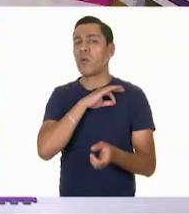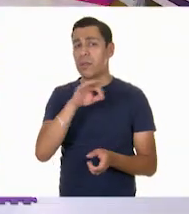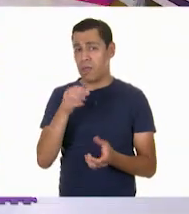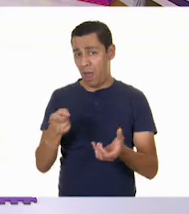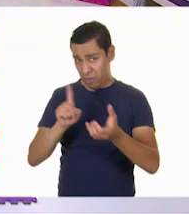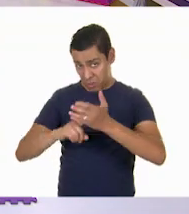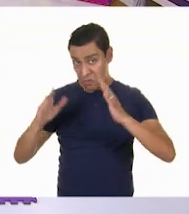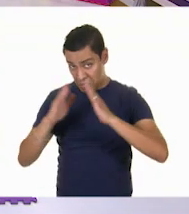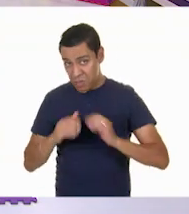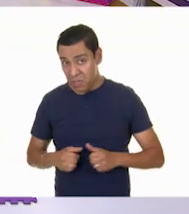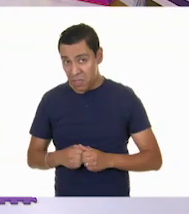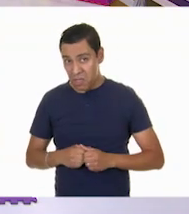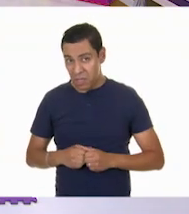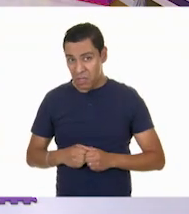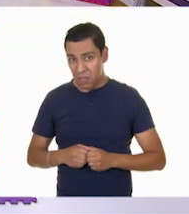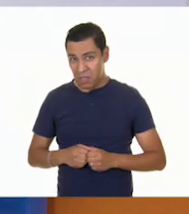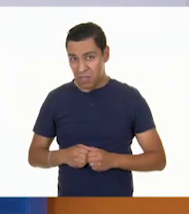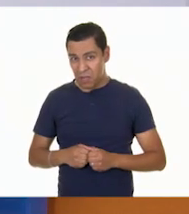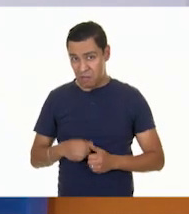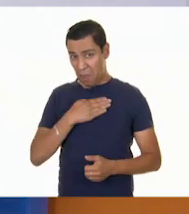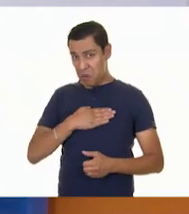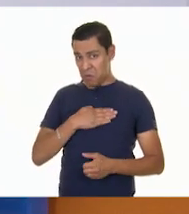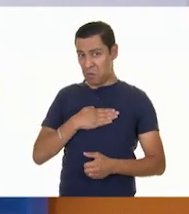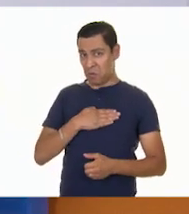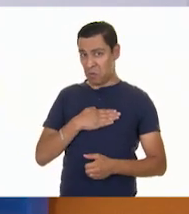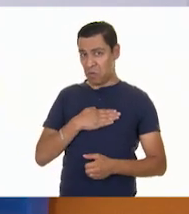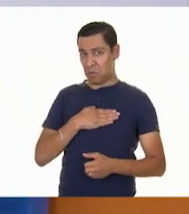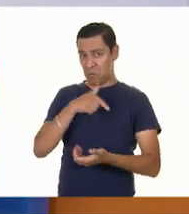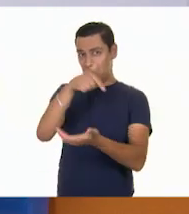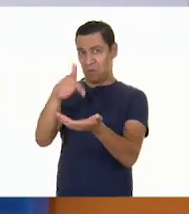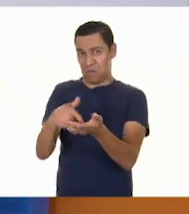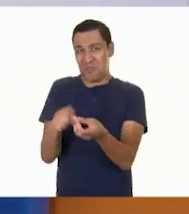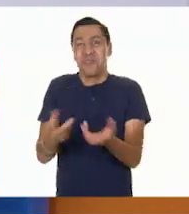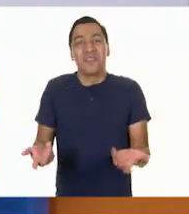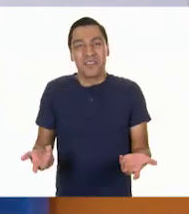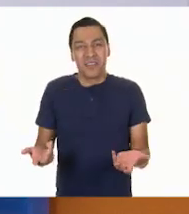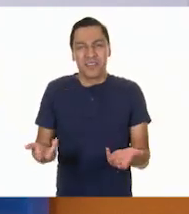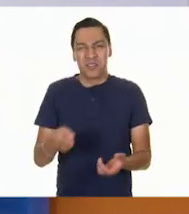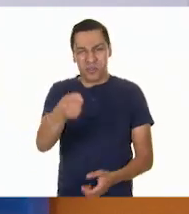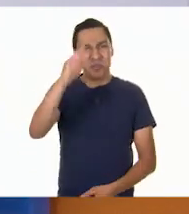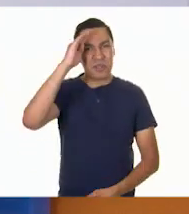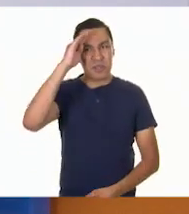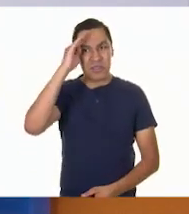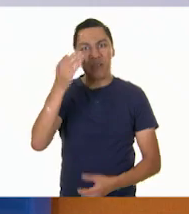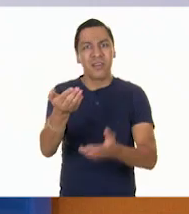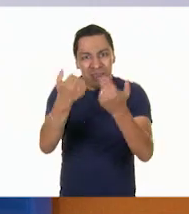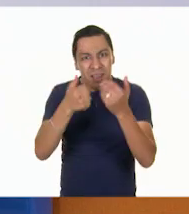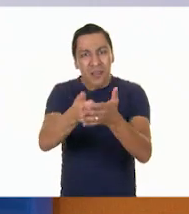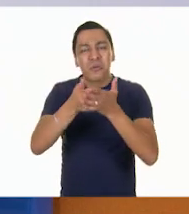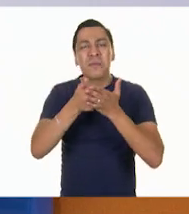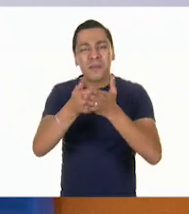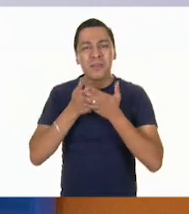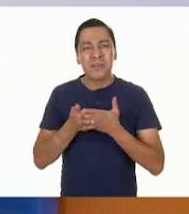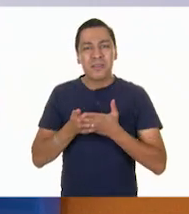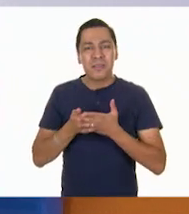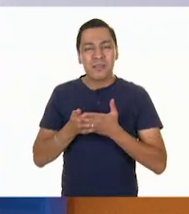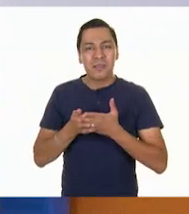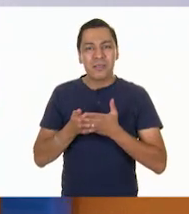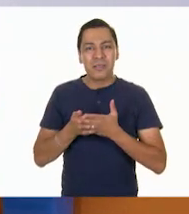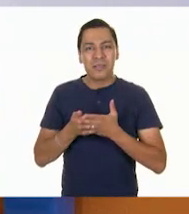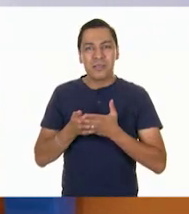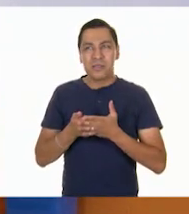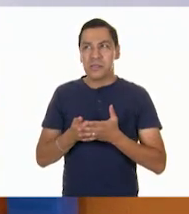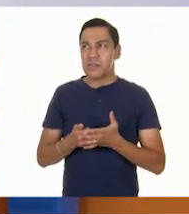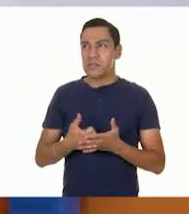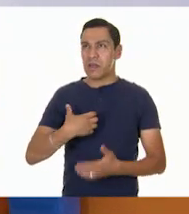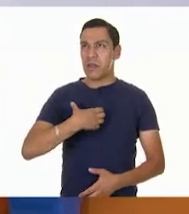adecuado para volar un papalote. ¿Y ustedes qué piensan? ¿A dónde lo podemos hacer? A ver, en